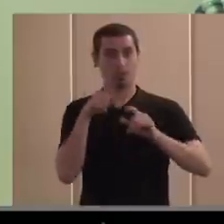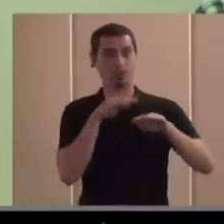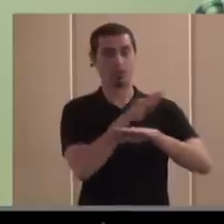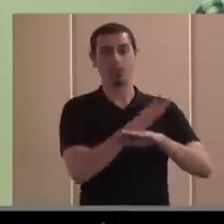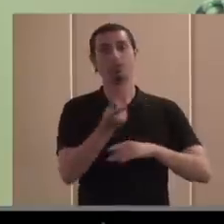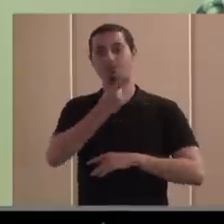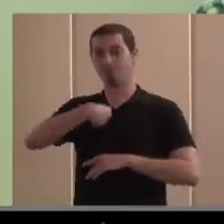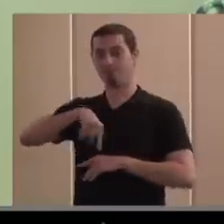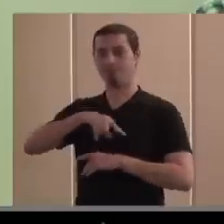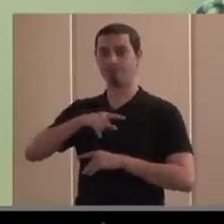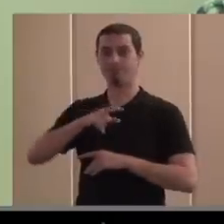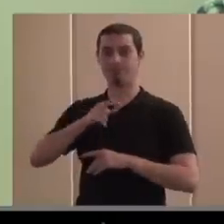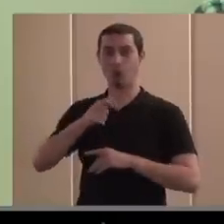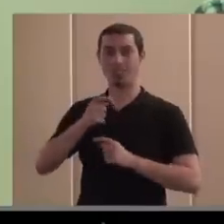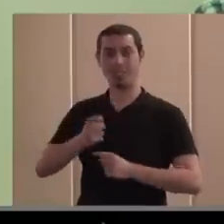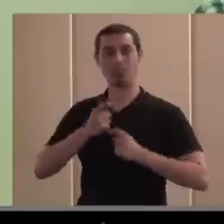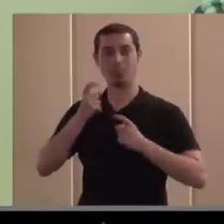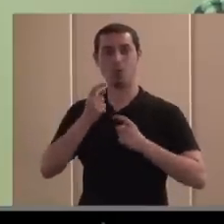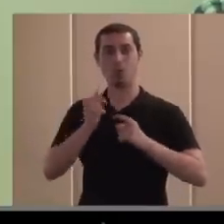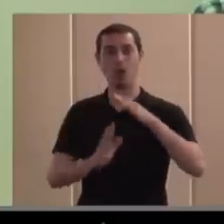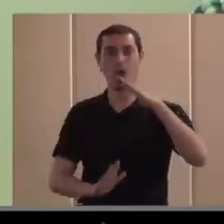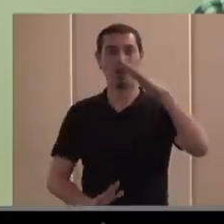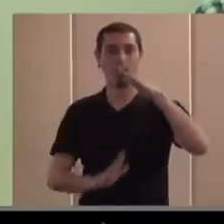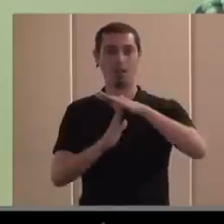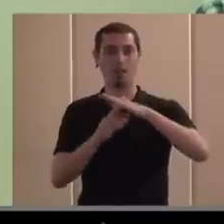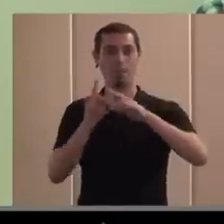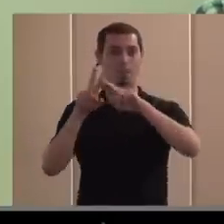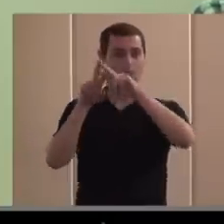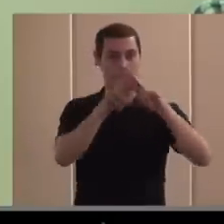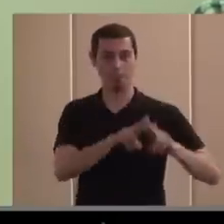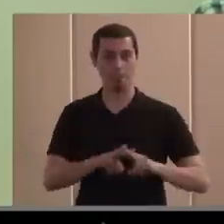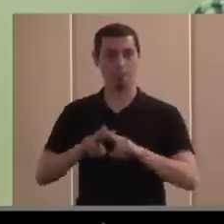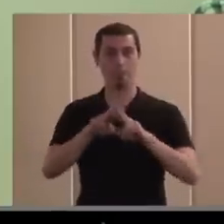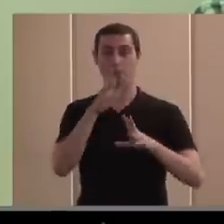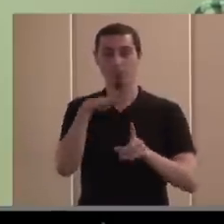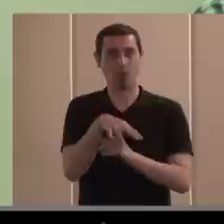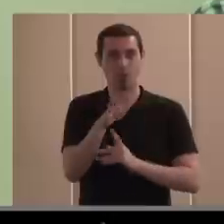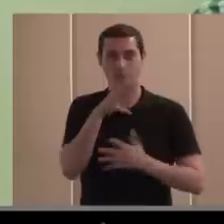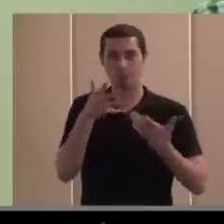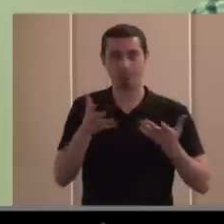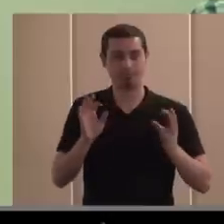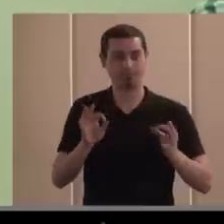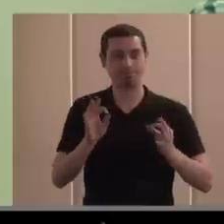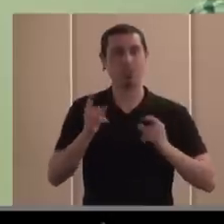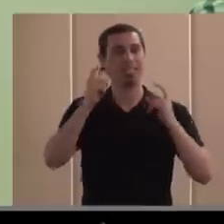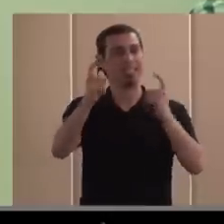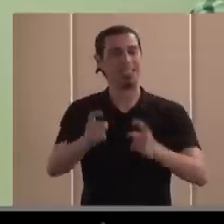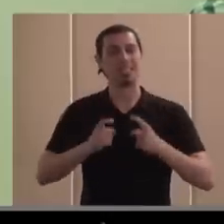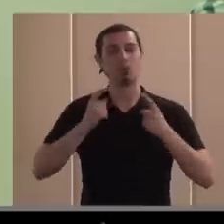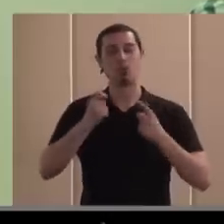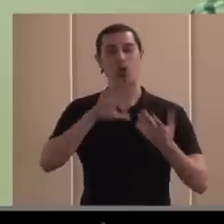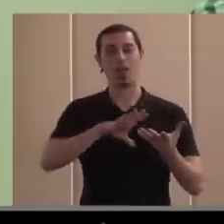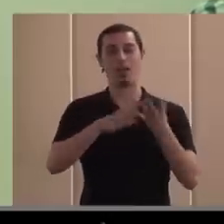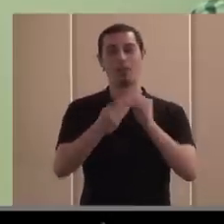ahora mismo está un poco como en proceso de revisión porque la situación es la que es tratamos ahí pues de adaptarnos a las